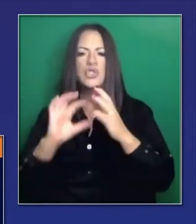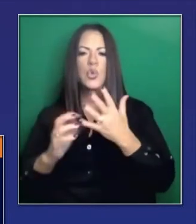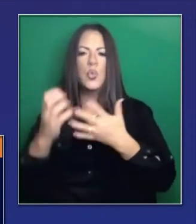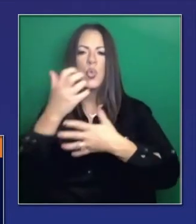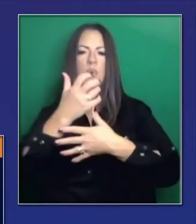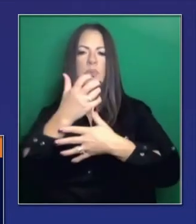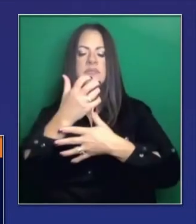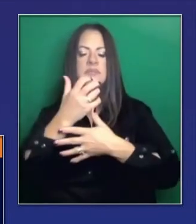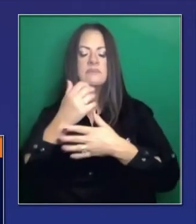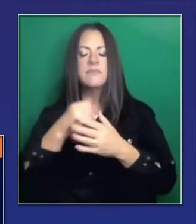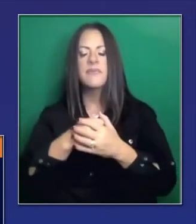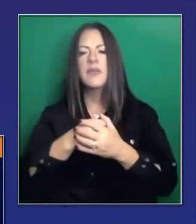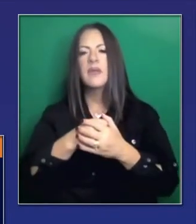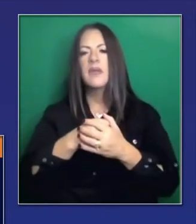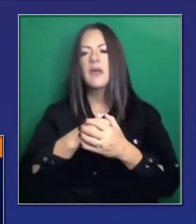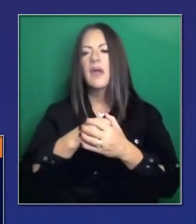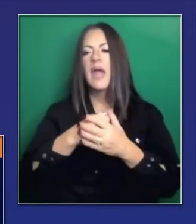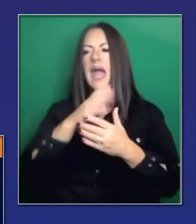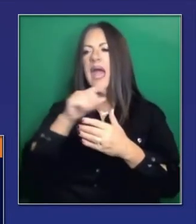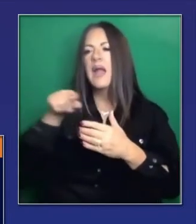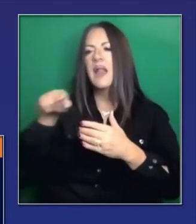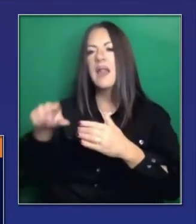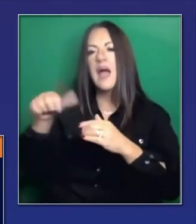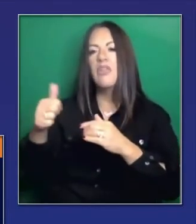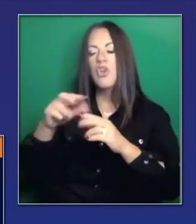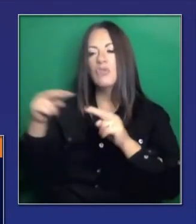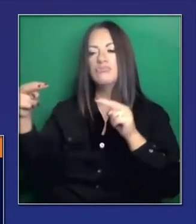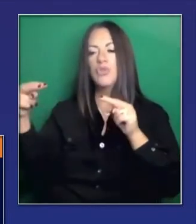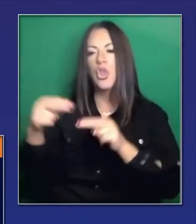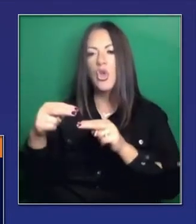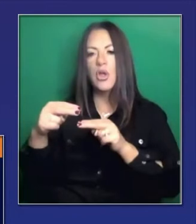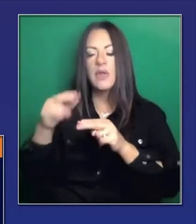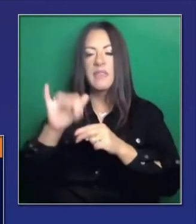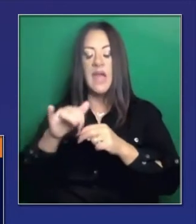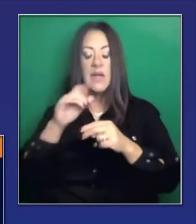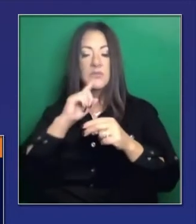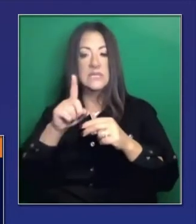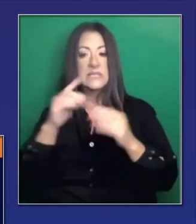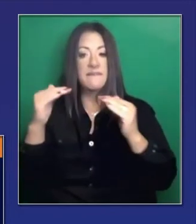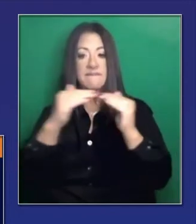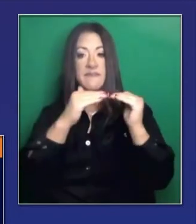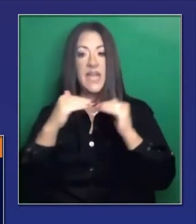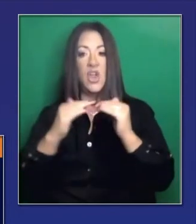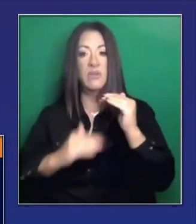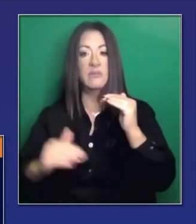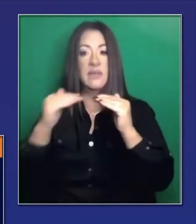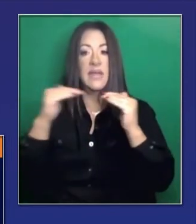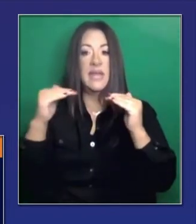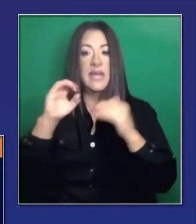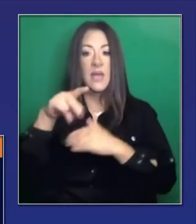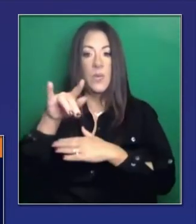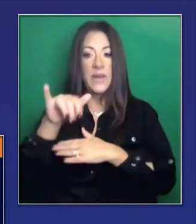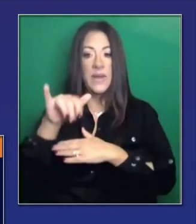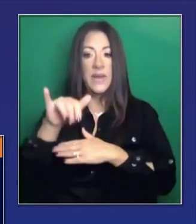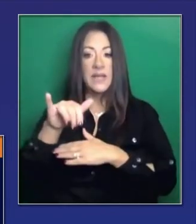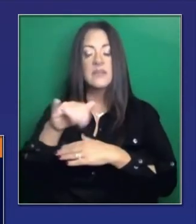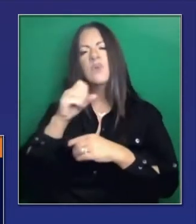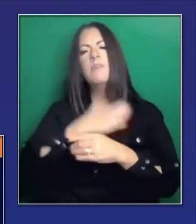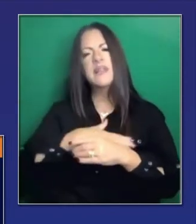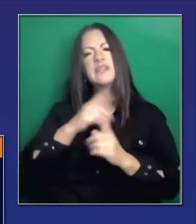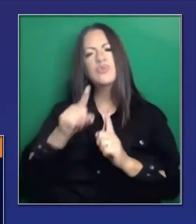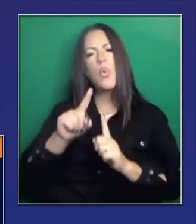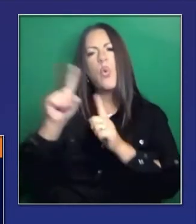ese raciocinio se está repasando, revisando con un lente de equidad con este comité consultorio o